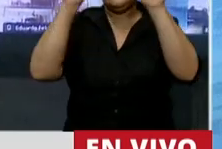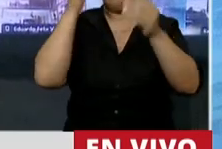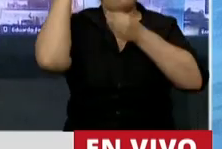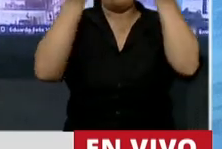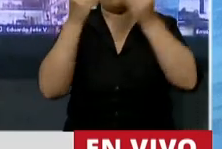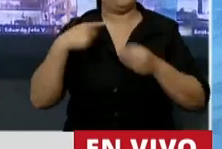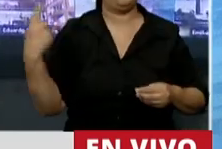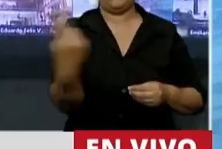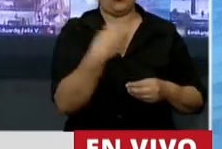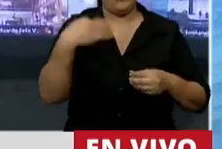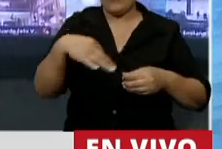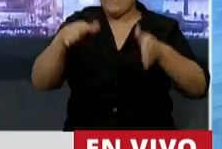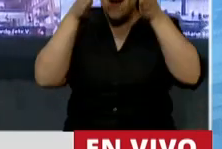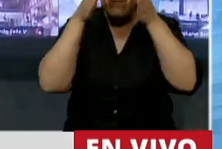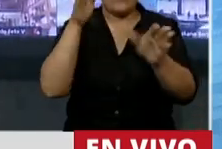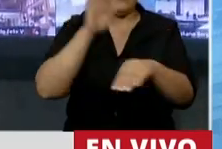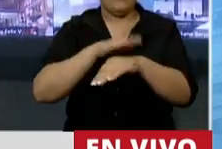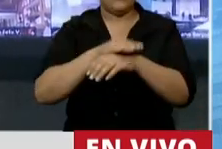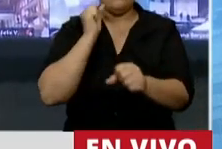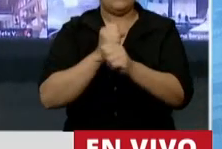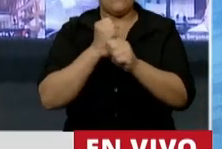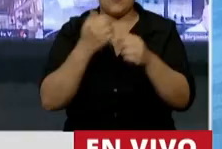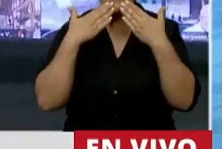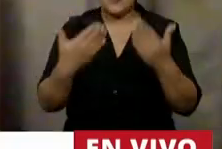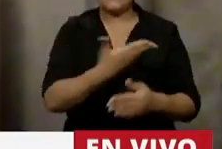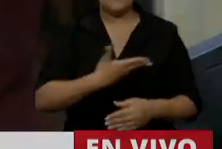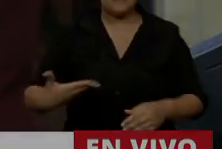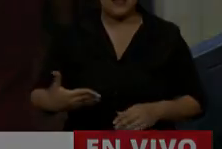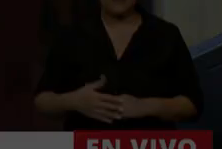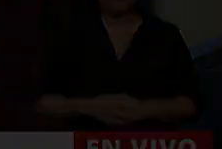preocupe y que nos ocupe. Gracias, Presidente. Gracias, Diputada. Gracias. Gracias.